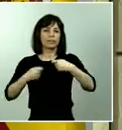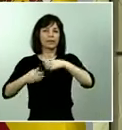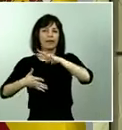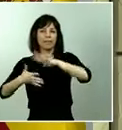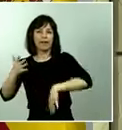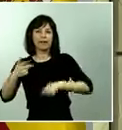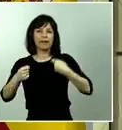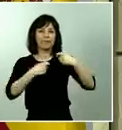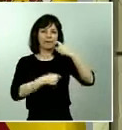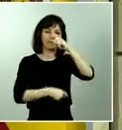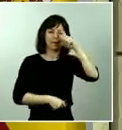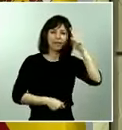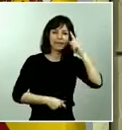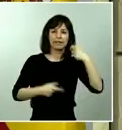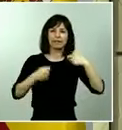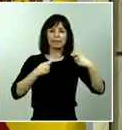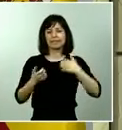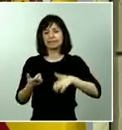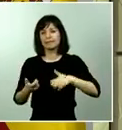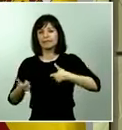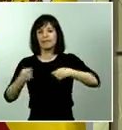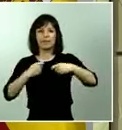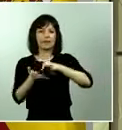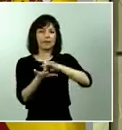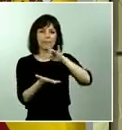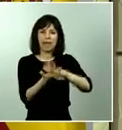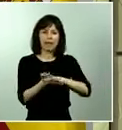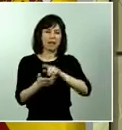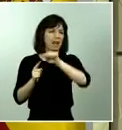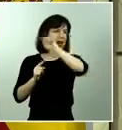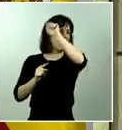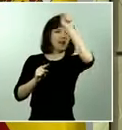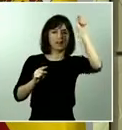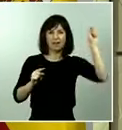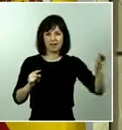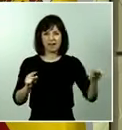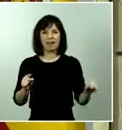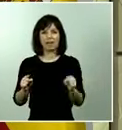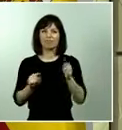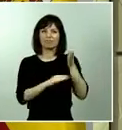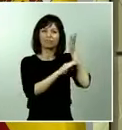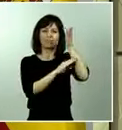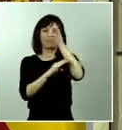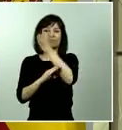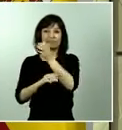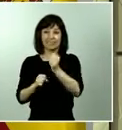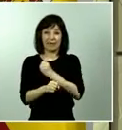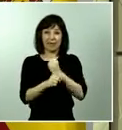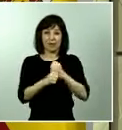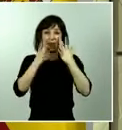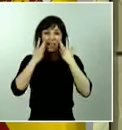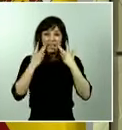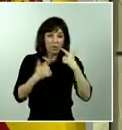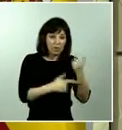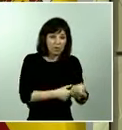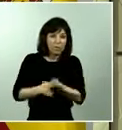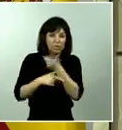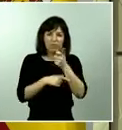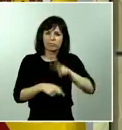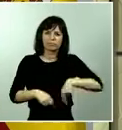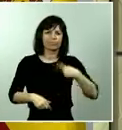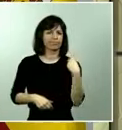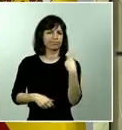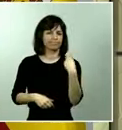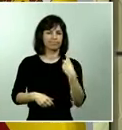en Mercasevilla, en Mercamálaga, en tantos y en tantísimos sitios en los que esa labor de desinfección es absolutamente necesaria. Pero también,